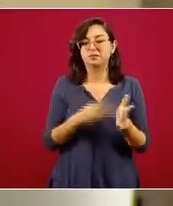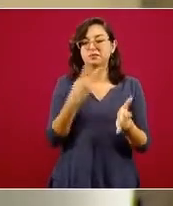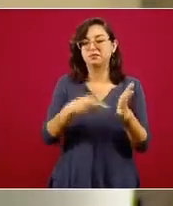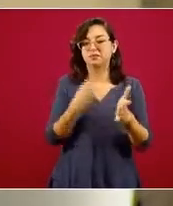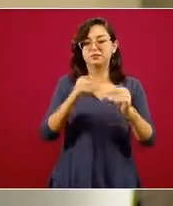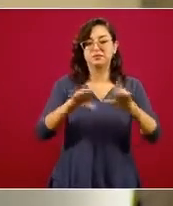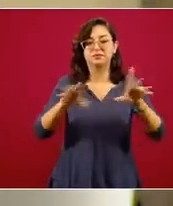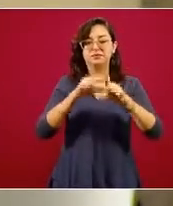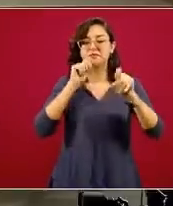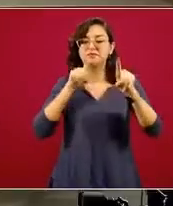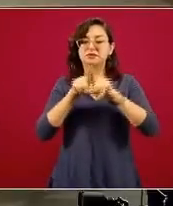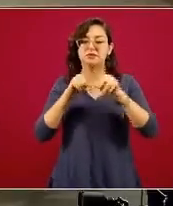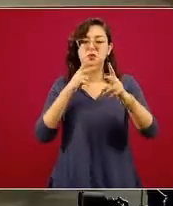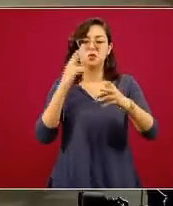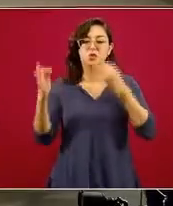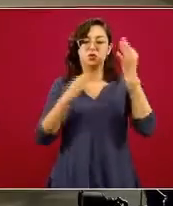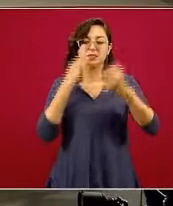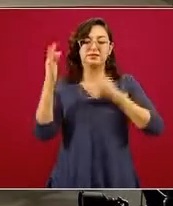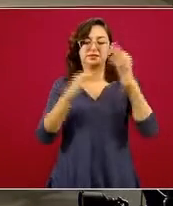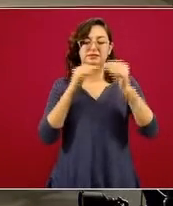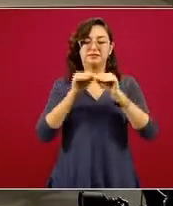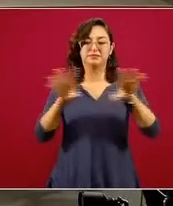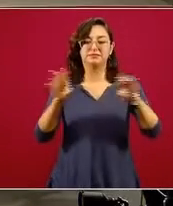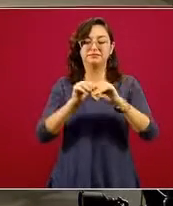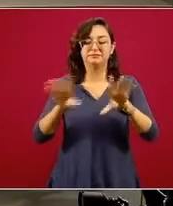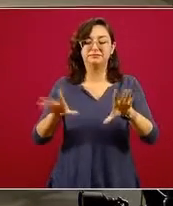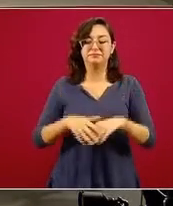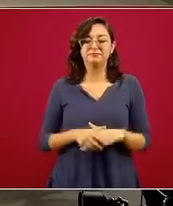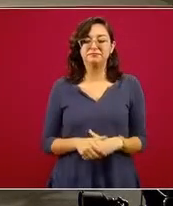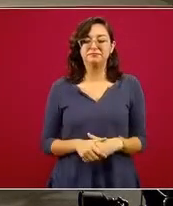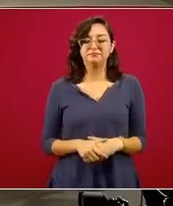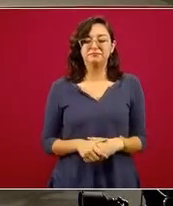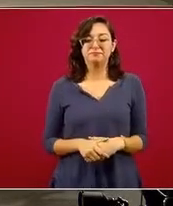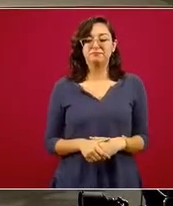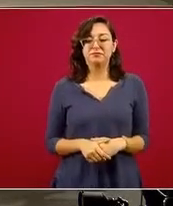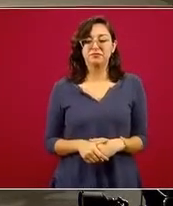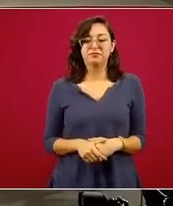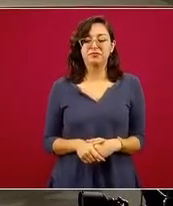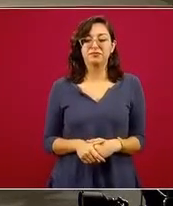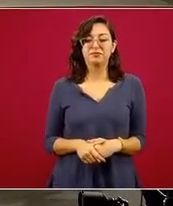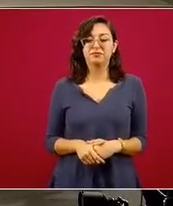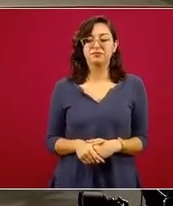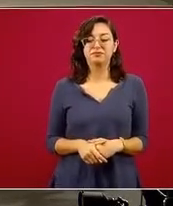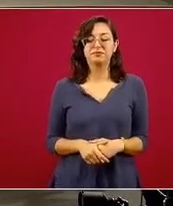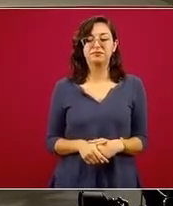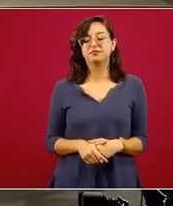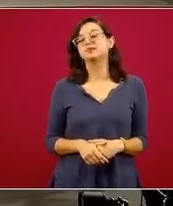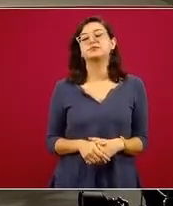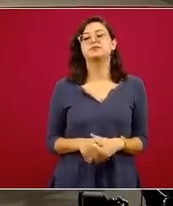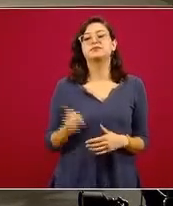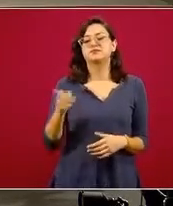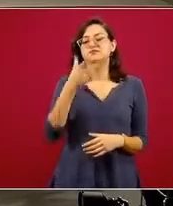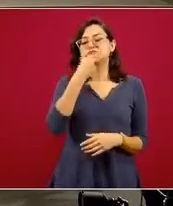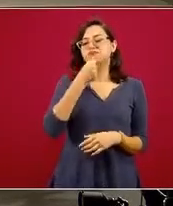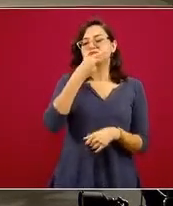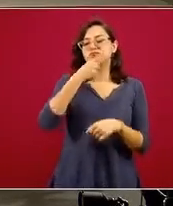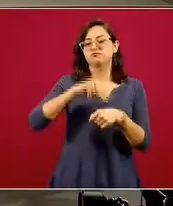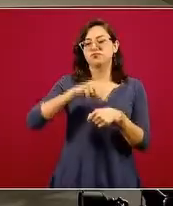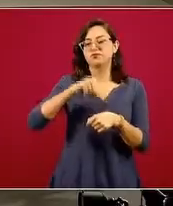noticieros? Muchas gracias. Muchas gracias. Este doctor Eric Fink,